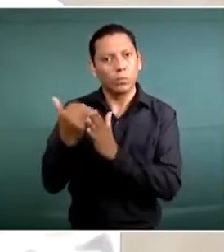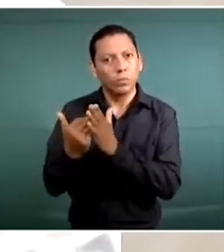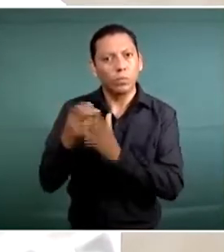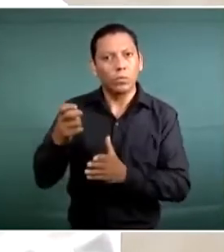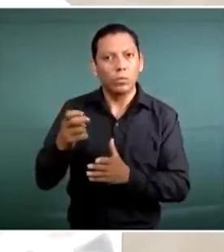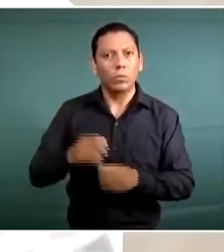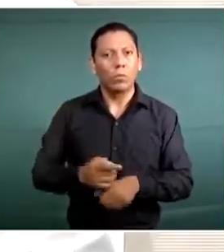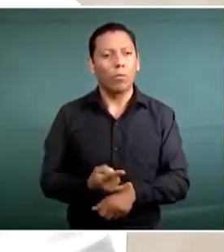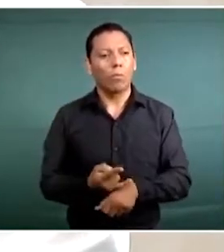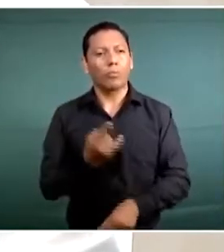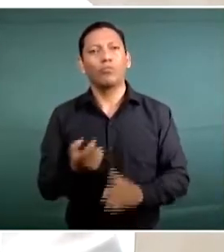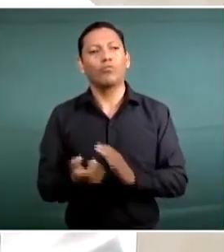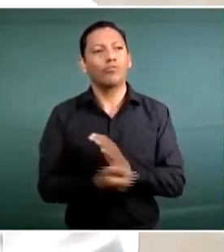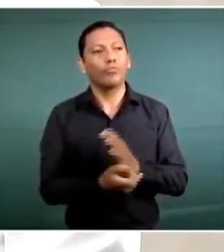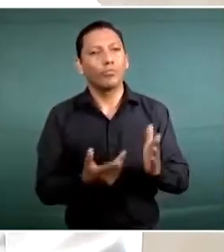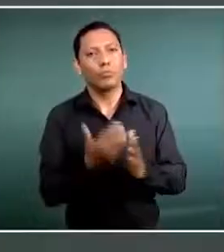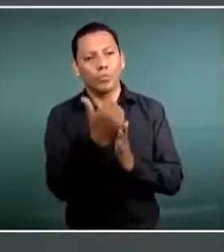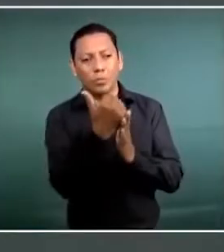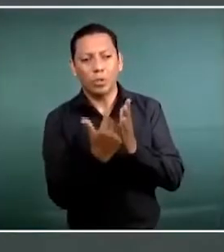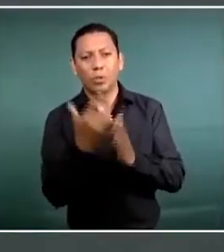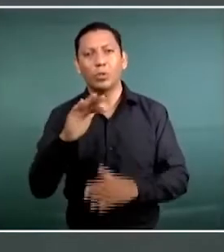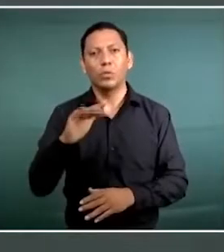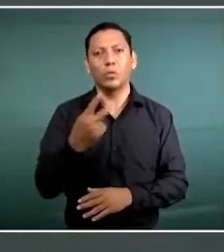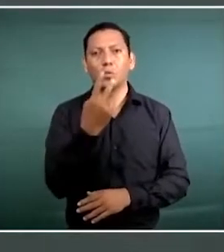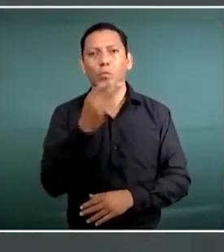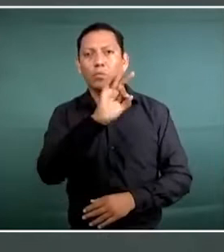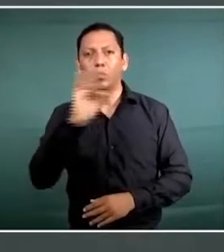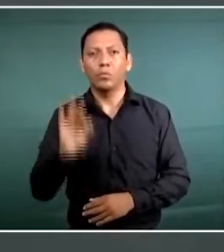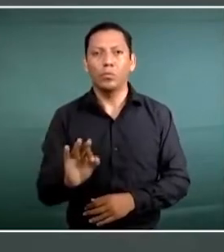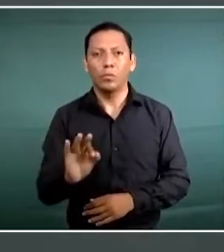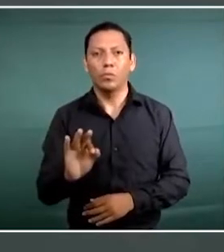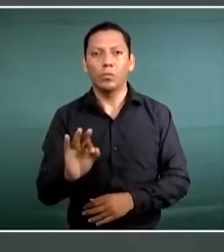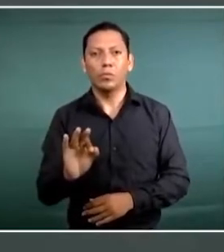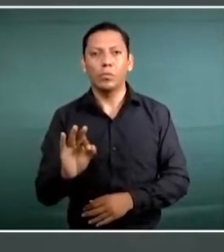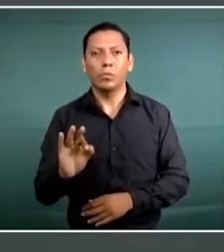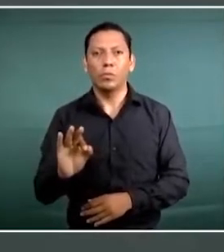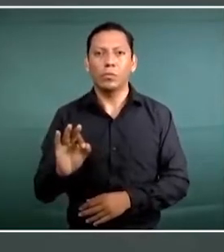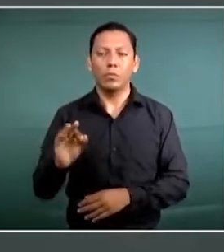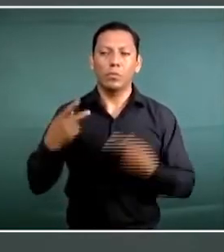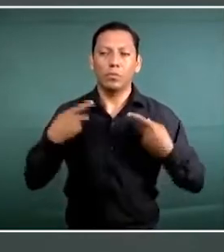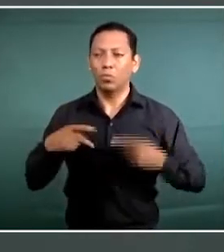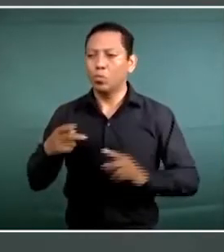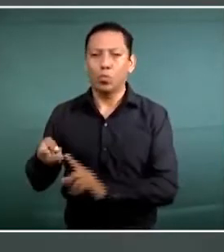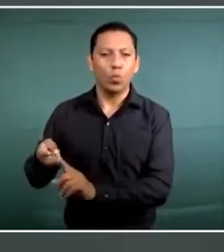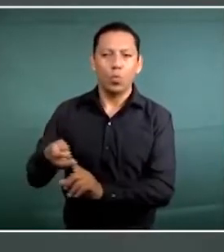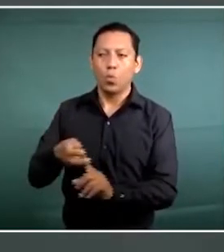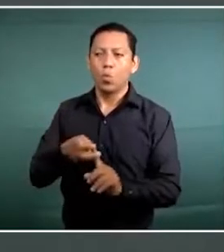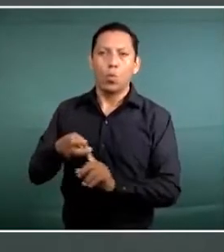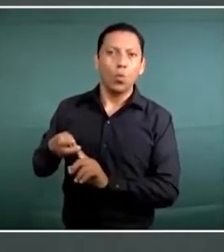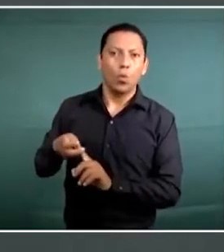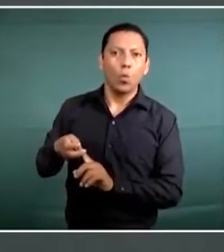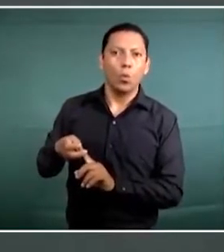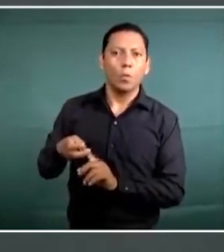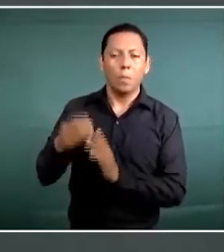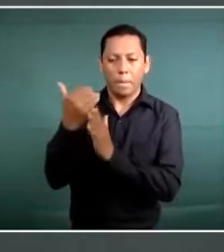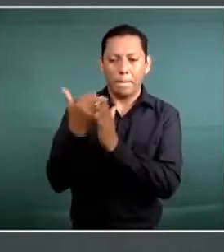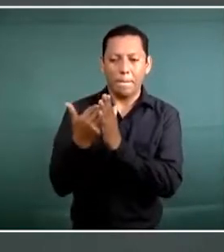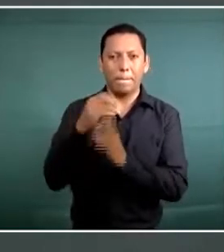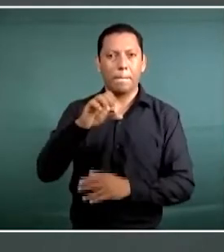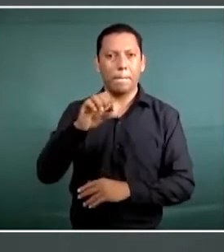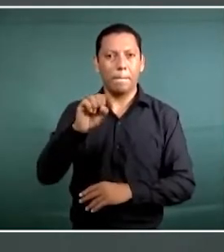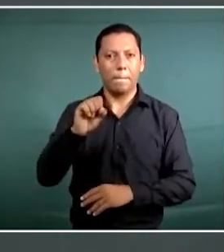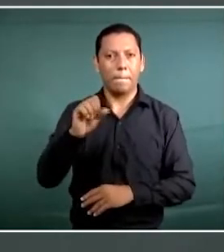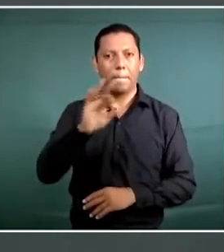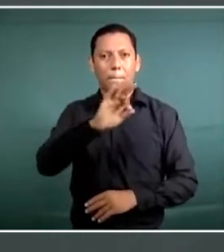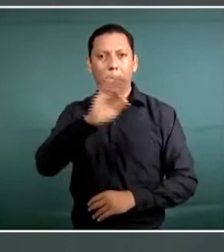extorsión, menos 52 por ciento, el secuestro, menos un 60 por ciento